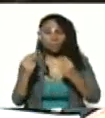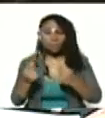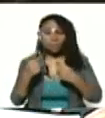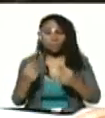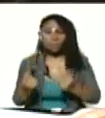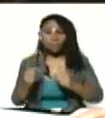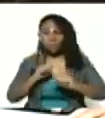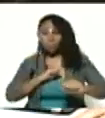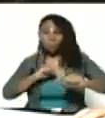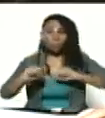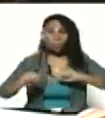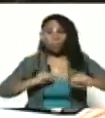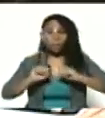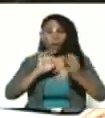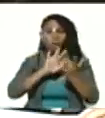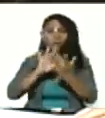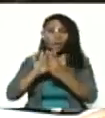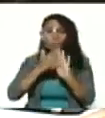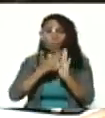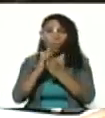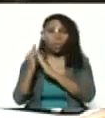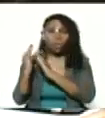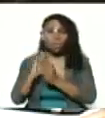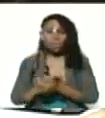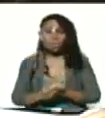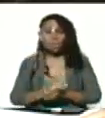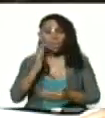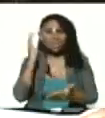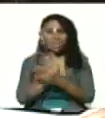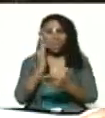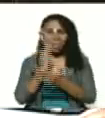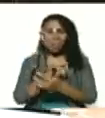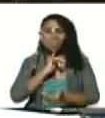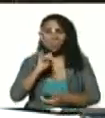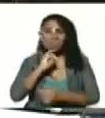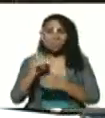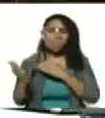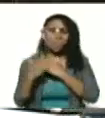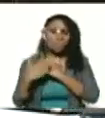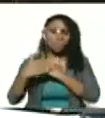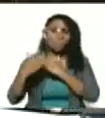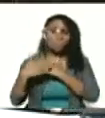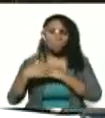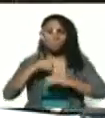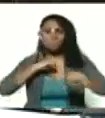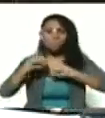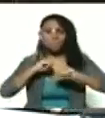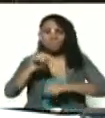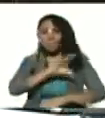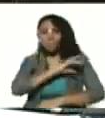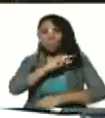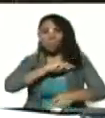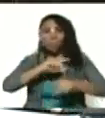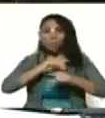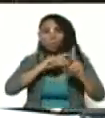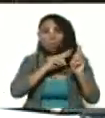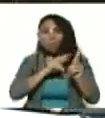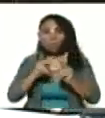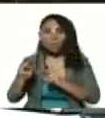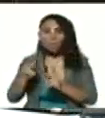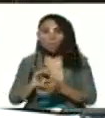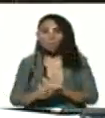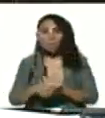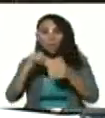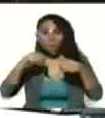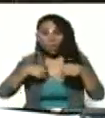activo en conexión con las comunidades y siempre me reporta su acción como director de organización entonces